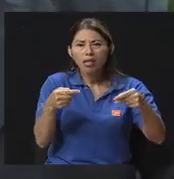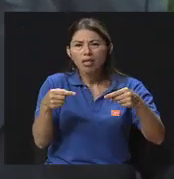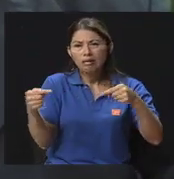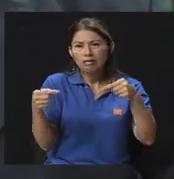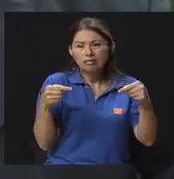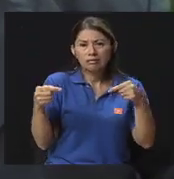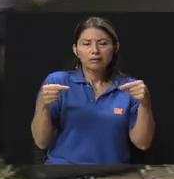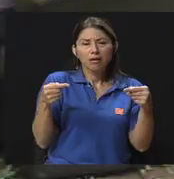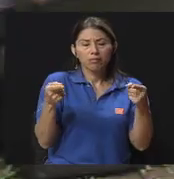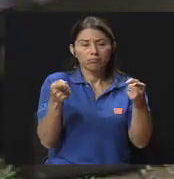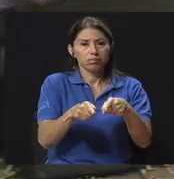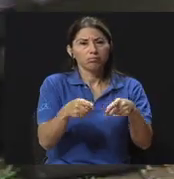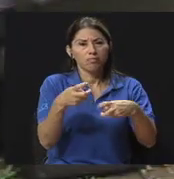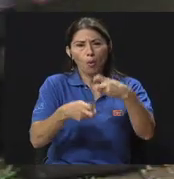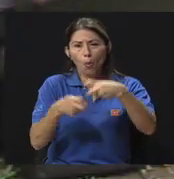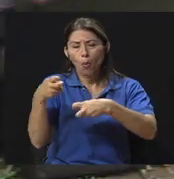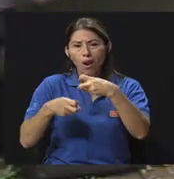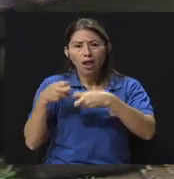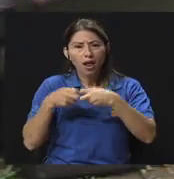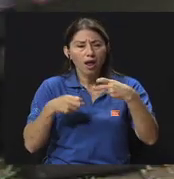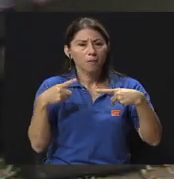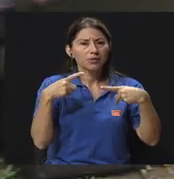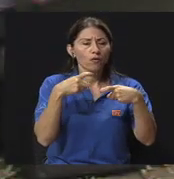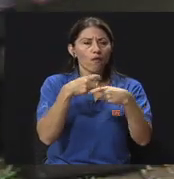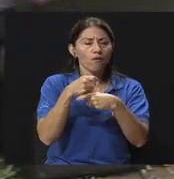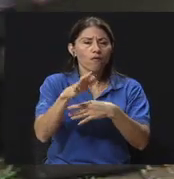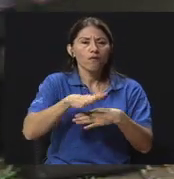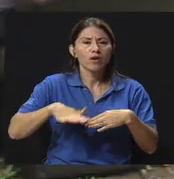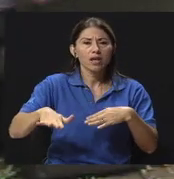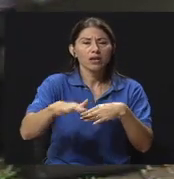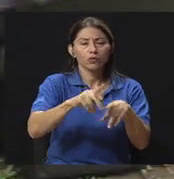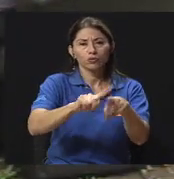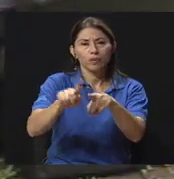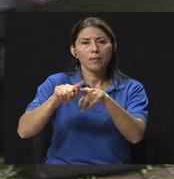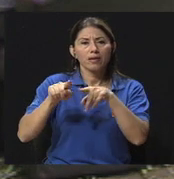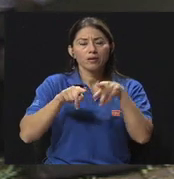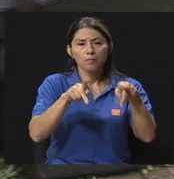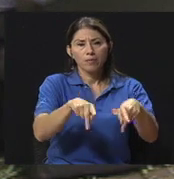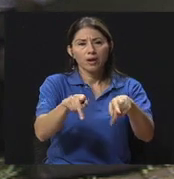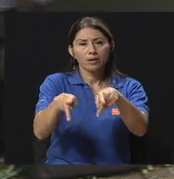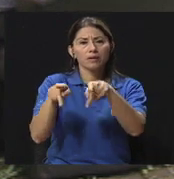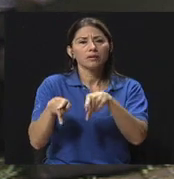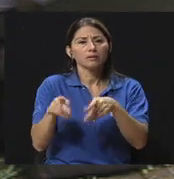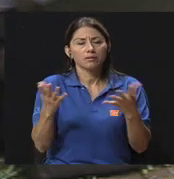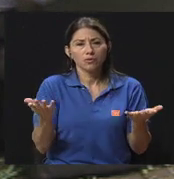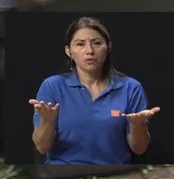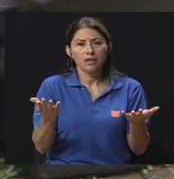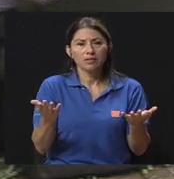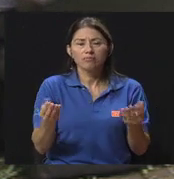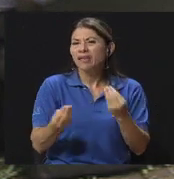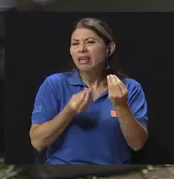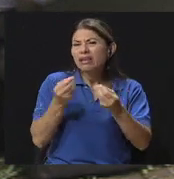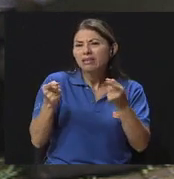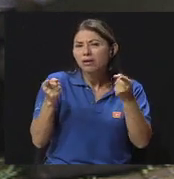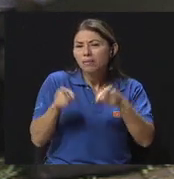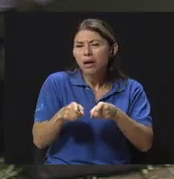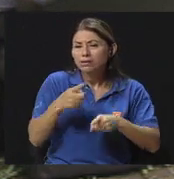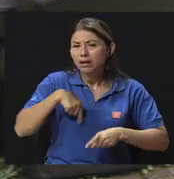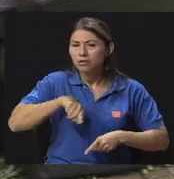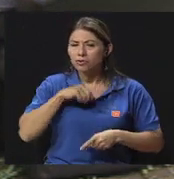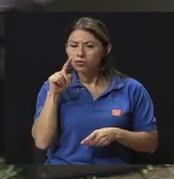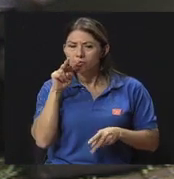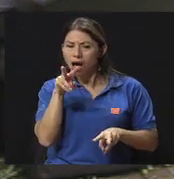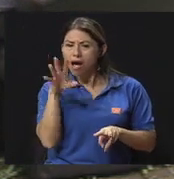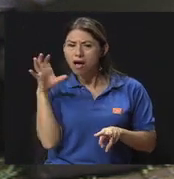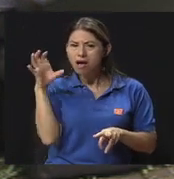problemas, conflictos en términos de relaciones interpersonales? ¿Cuáles son como los síntomas más sutiles que comenzamos a notar?